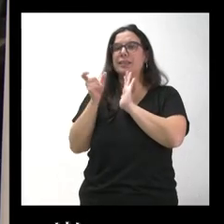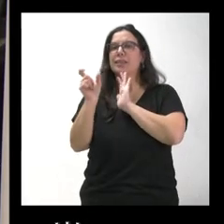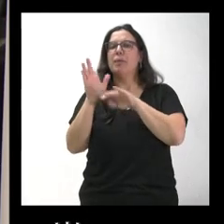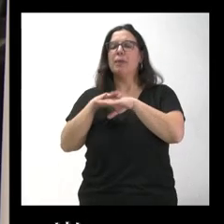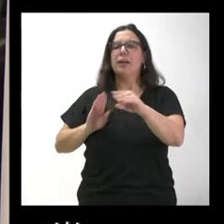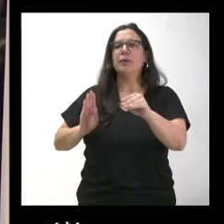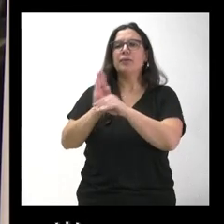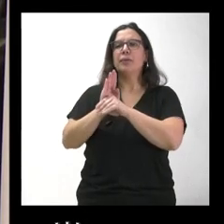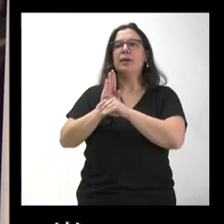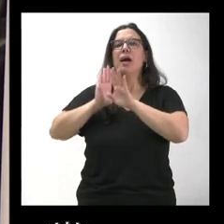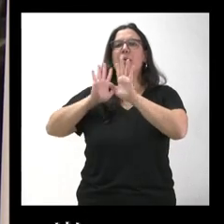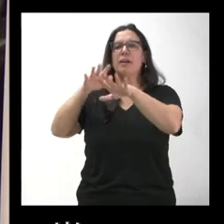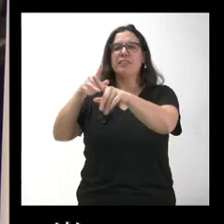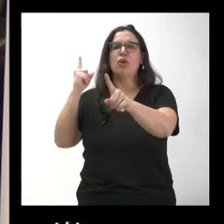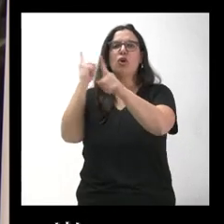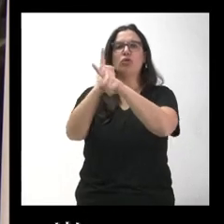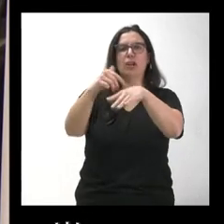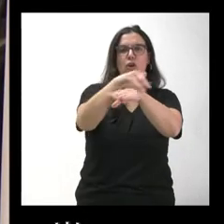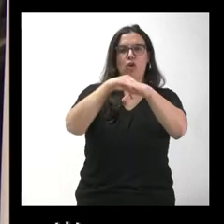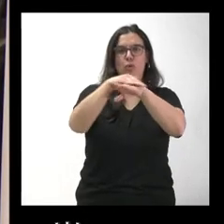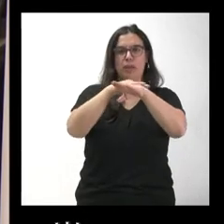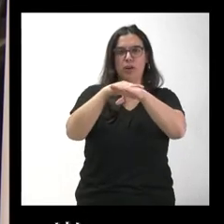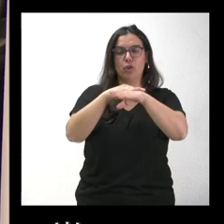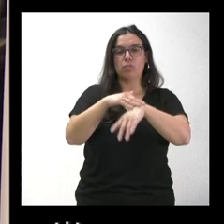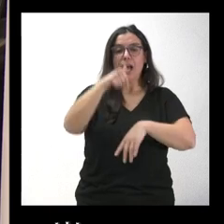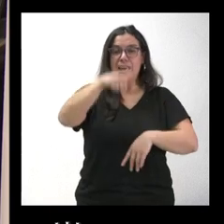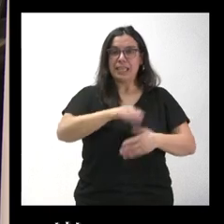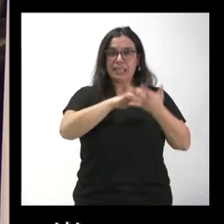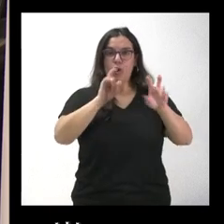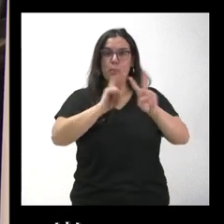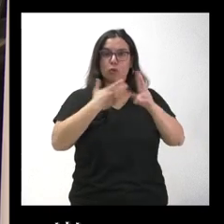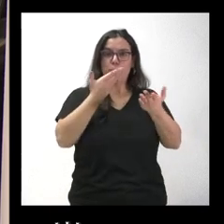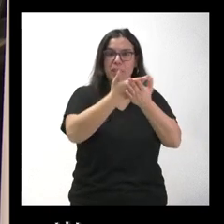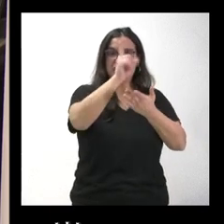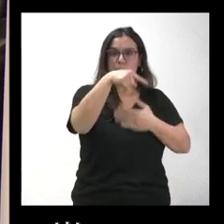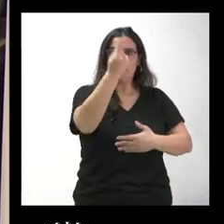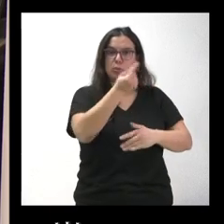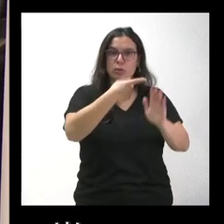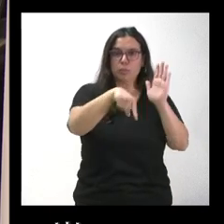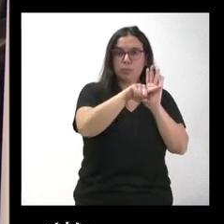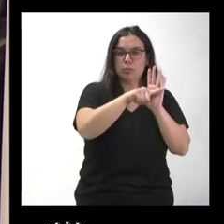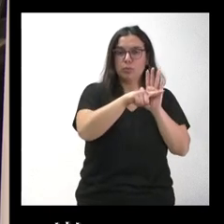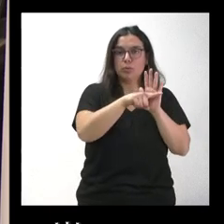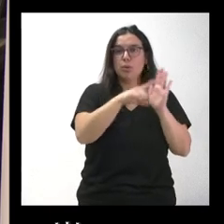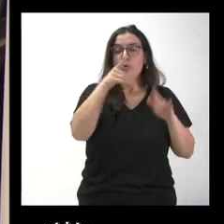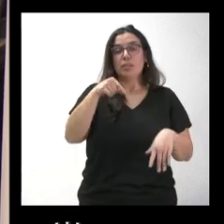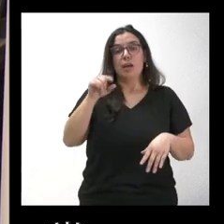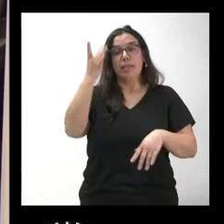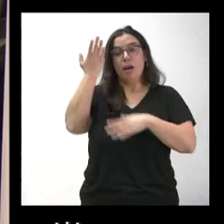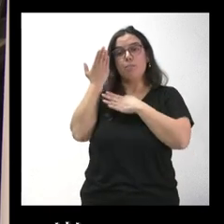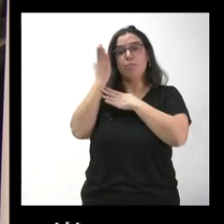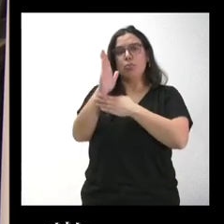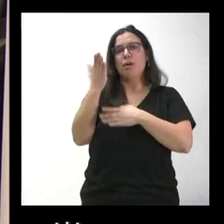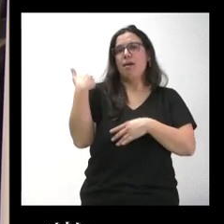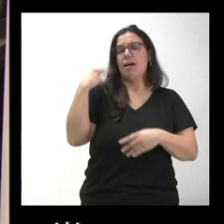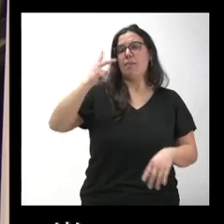manifestaciones contra el Gobierno. No sé si Vox lo ha pedido también en Castilla y León, en vista de que era una propuesta que ya realizó el